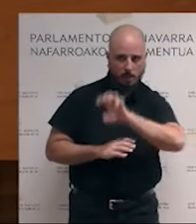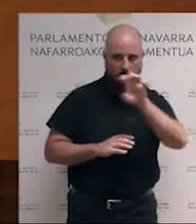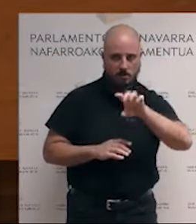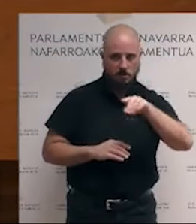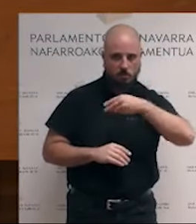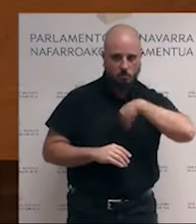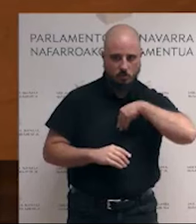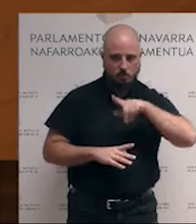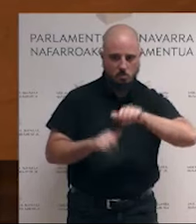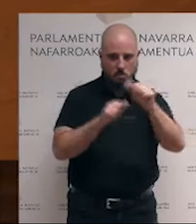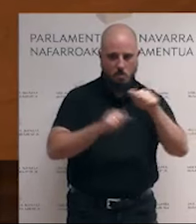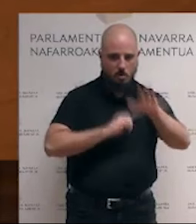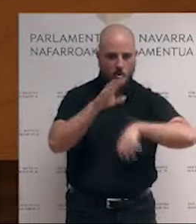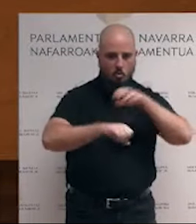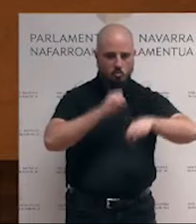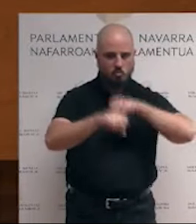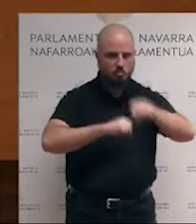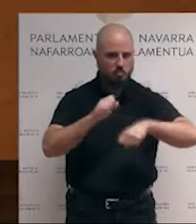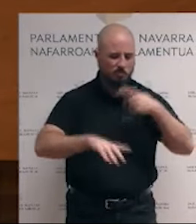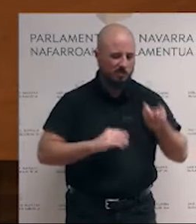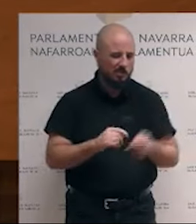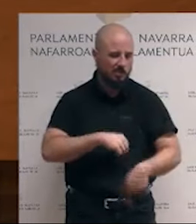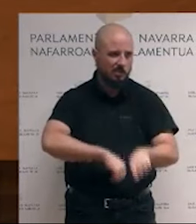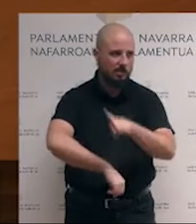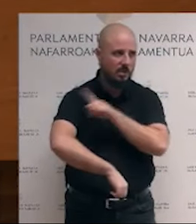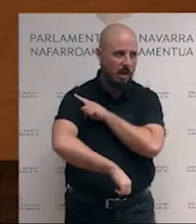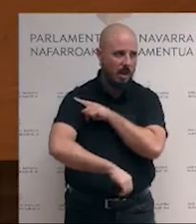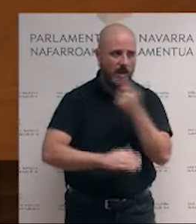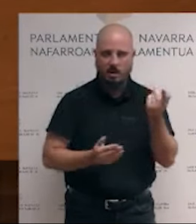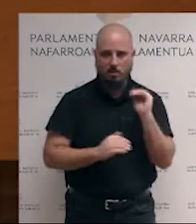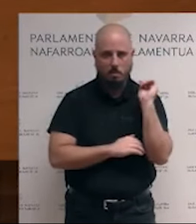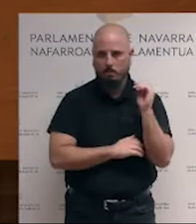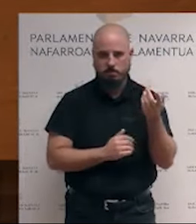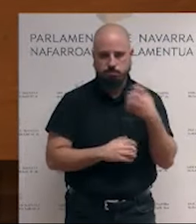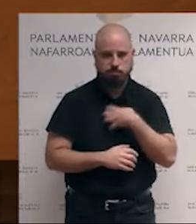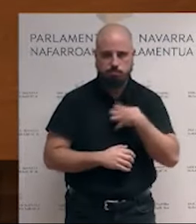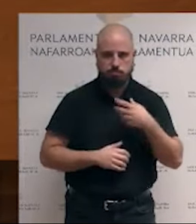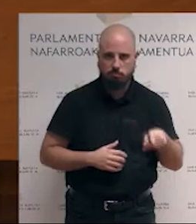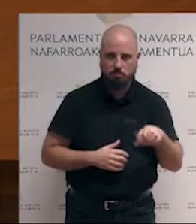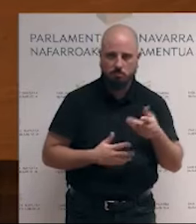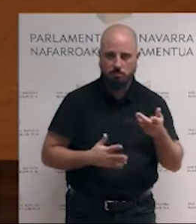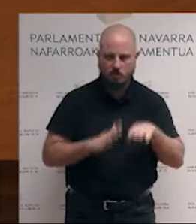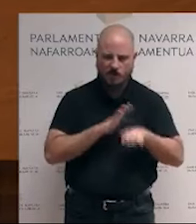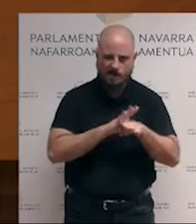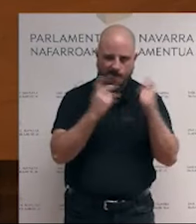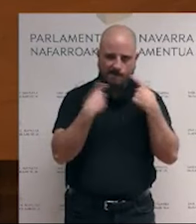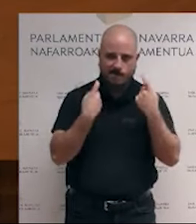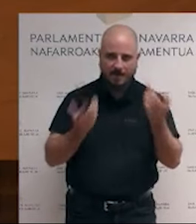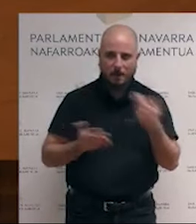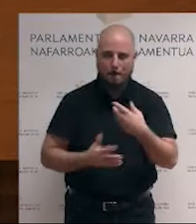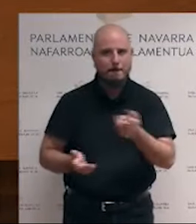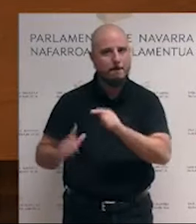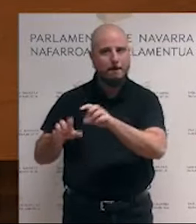desenfrenado, irresponsable y que ya no se sostiene. Usamos países como vertederos,